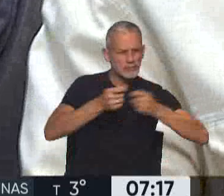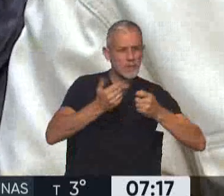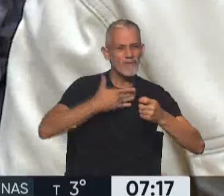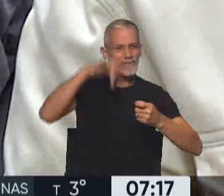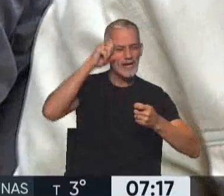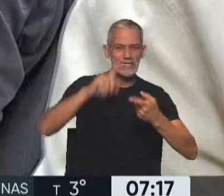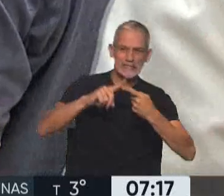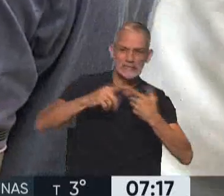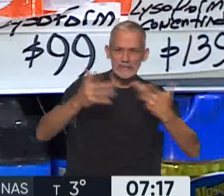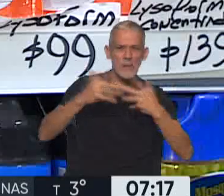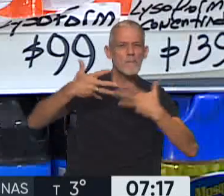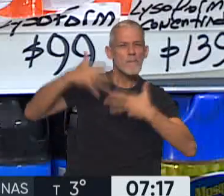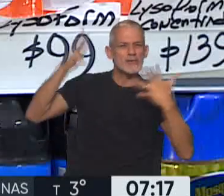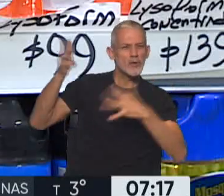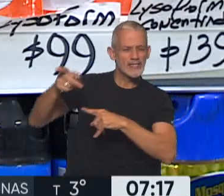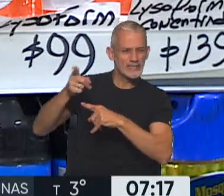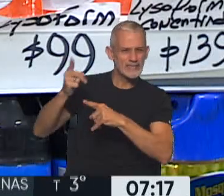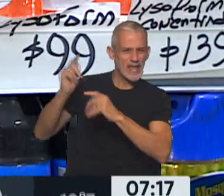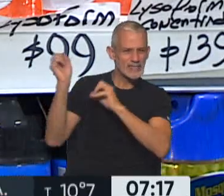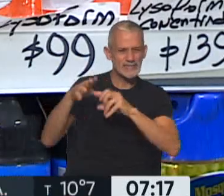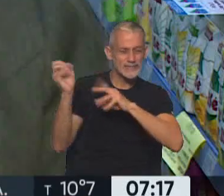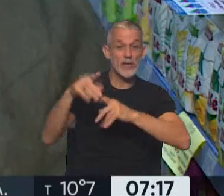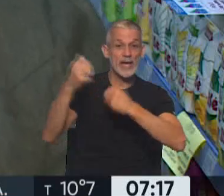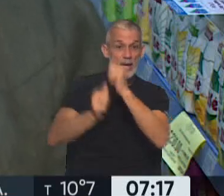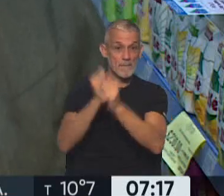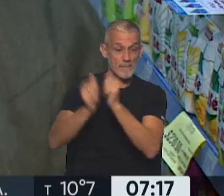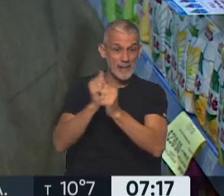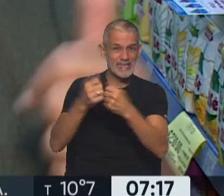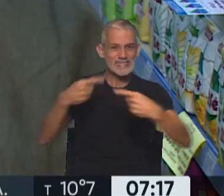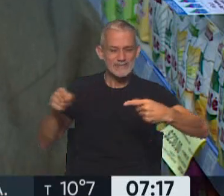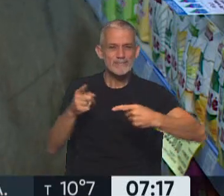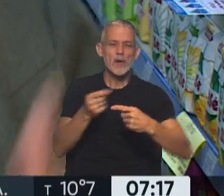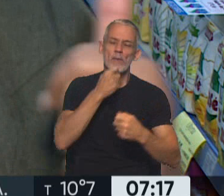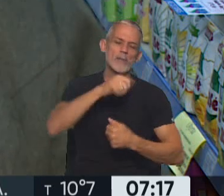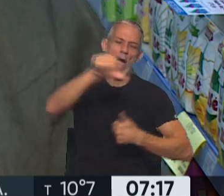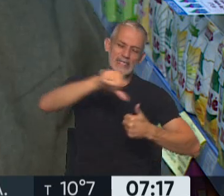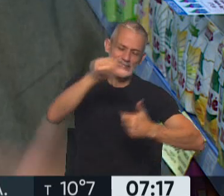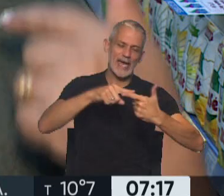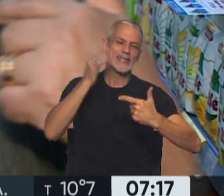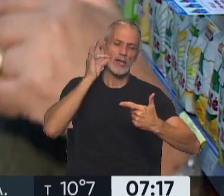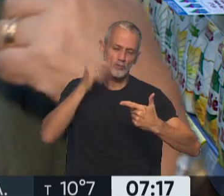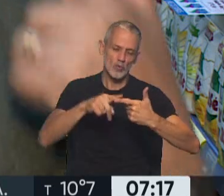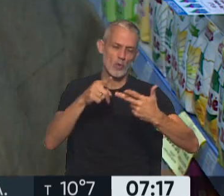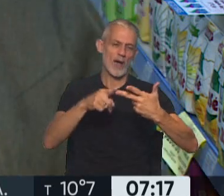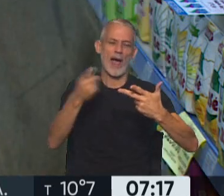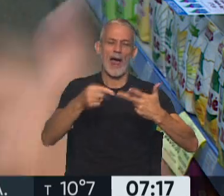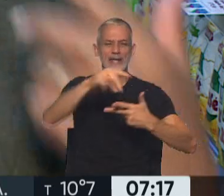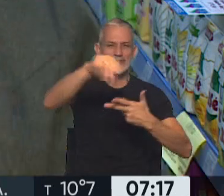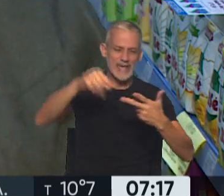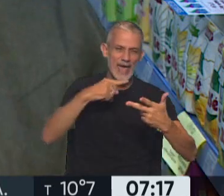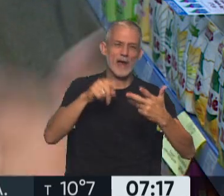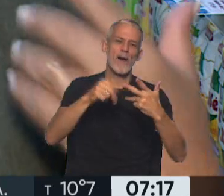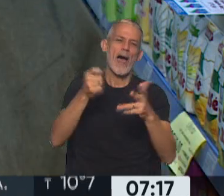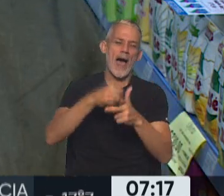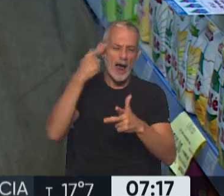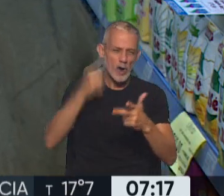los mayoristas y con las empresas proveedoras. Y productos entran el aceite, el azúcar, la hierba, el